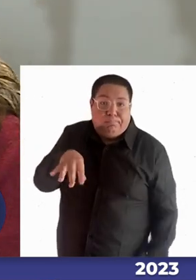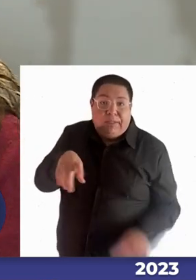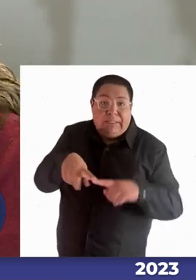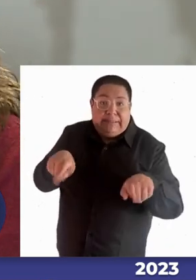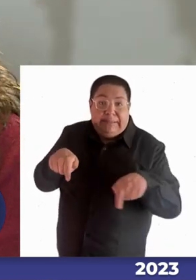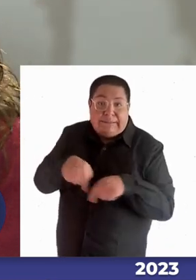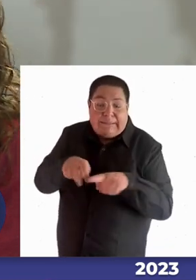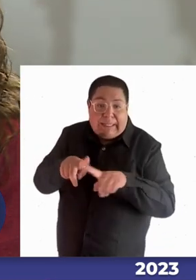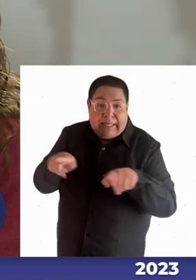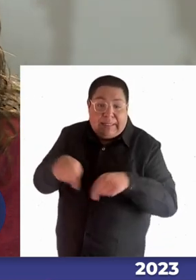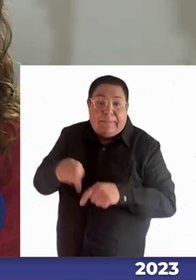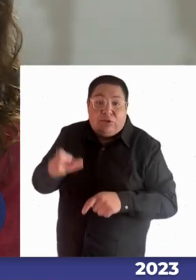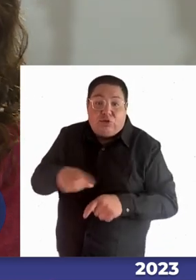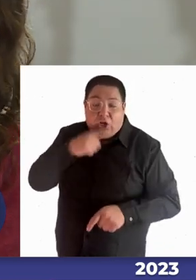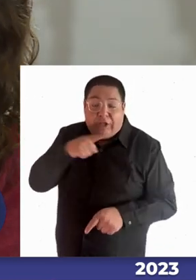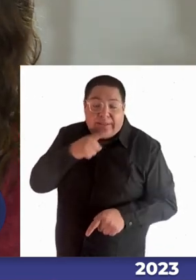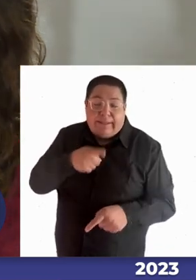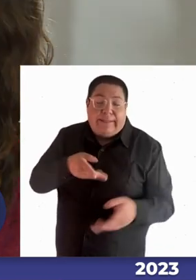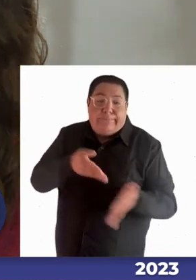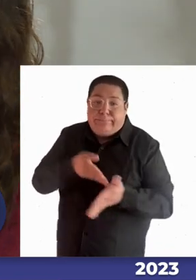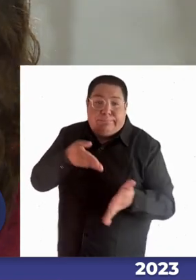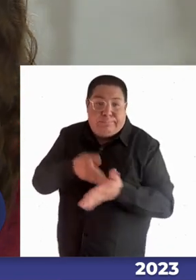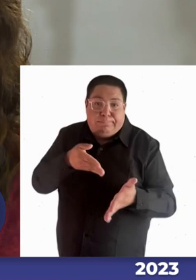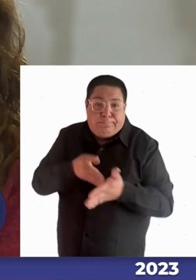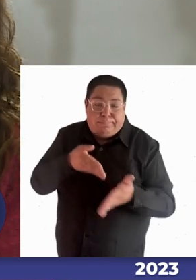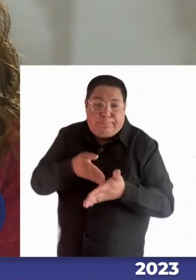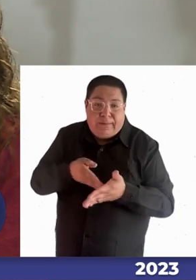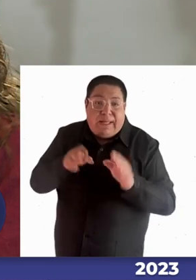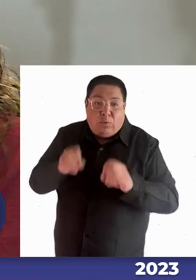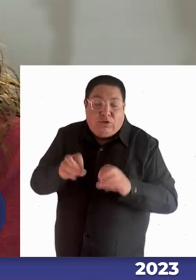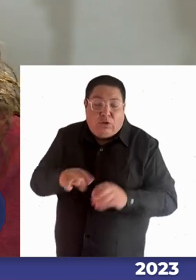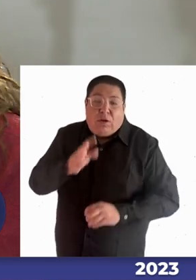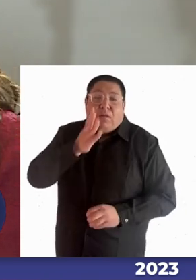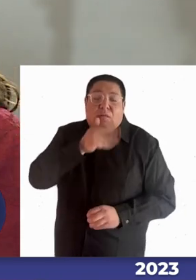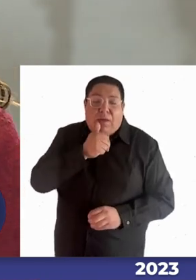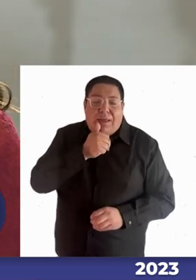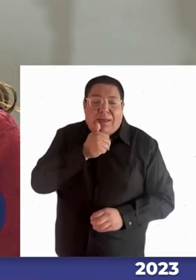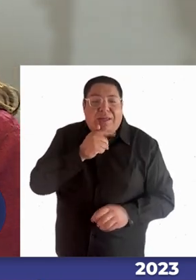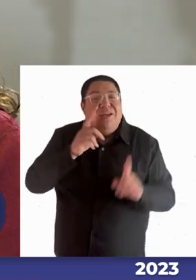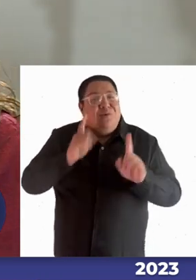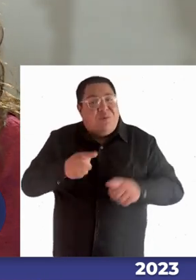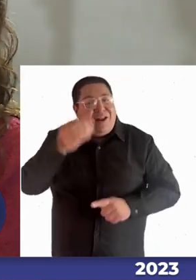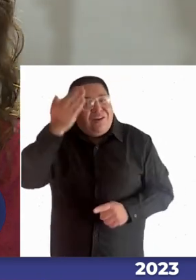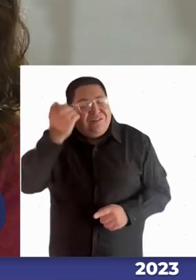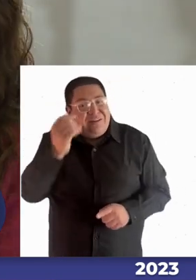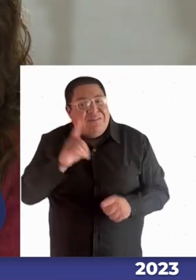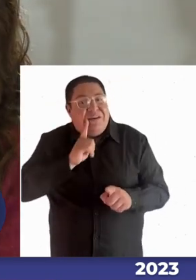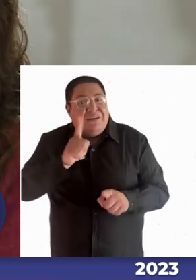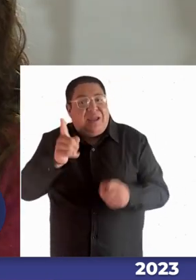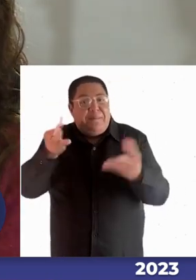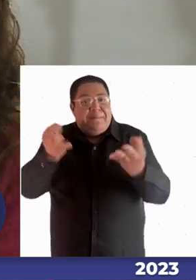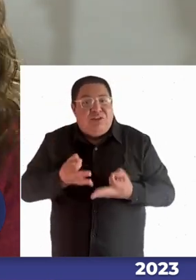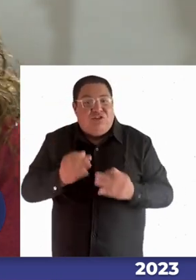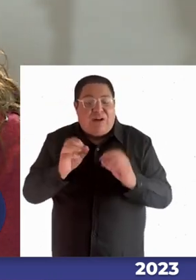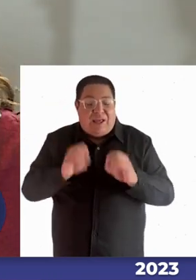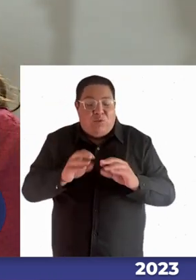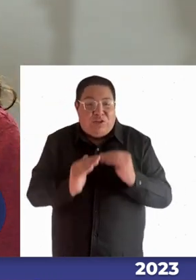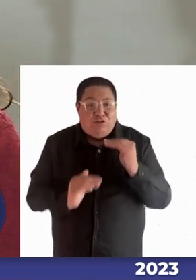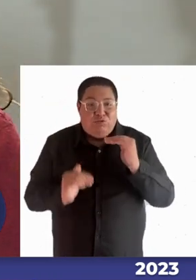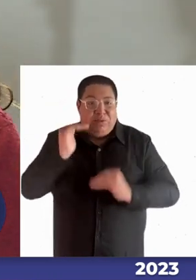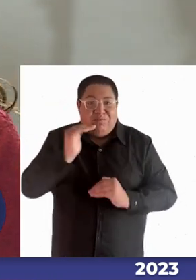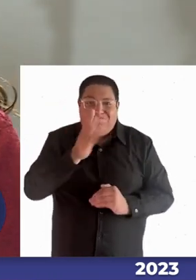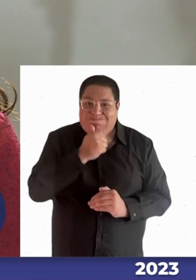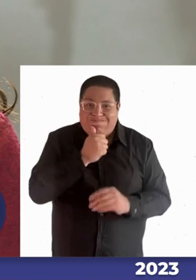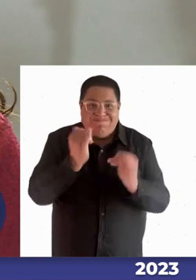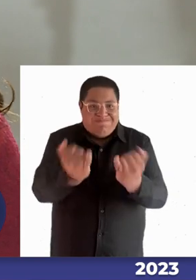oyentes sin acceso a la educación tampoco sabemos cuántos son los que están en educación superior entonces